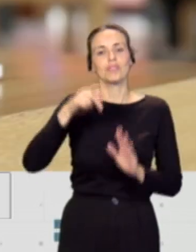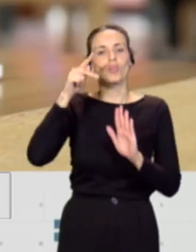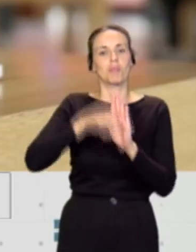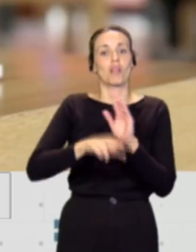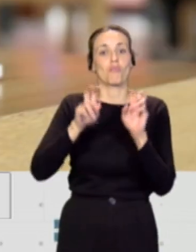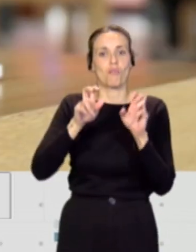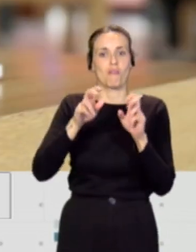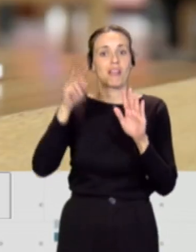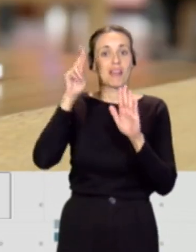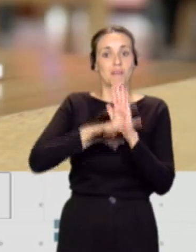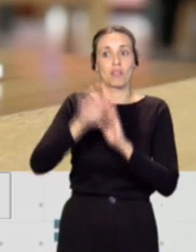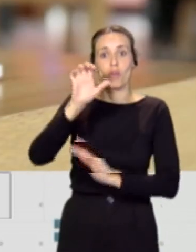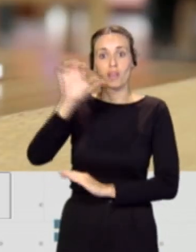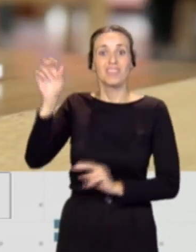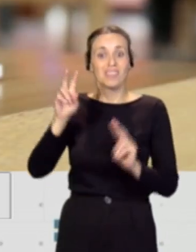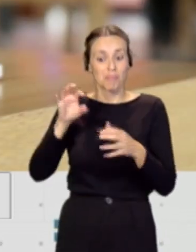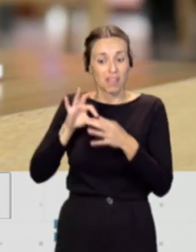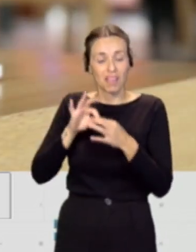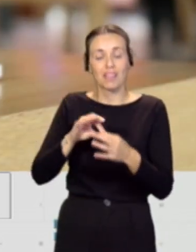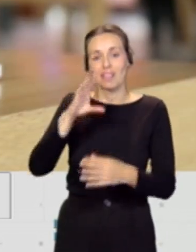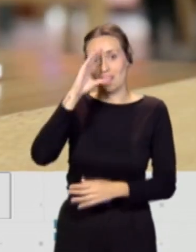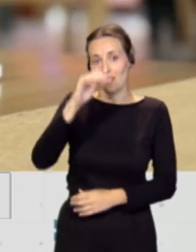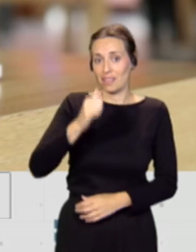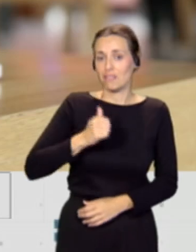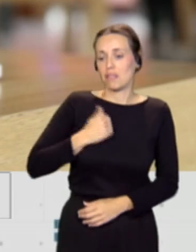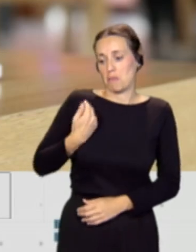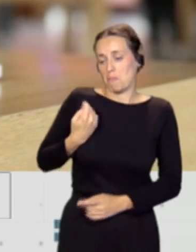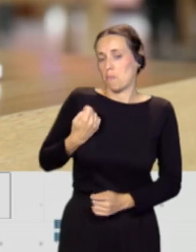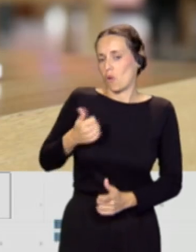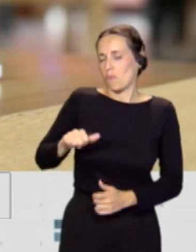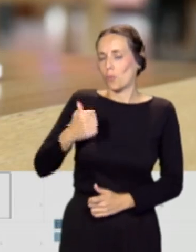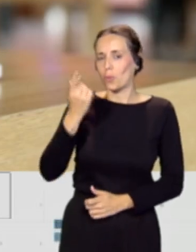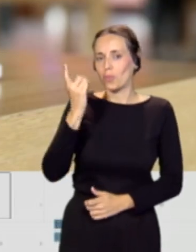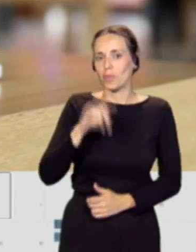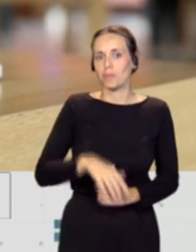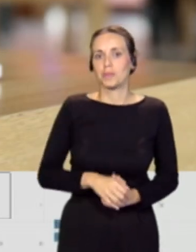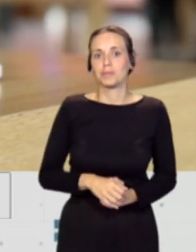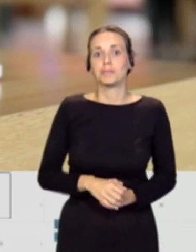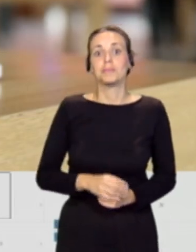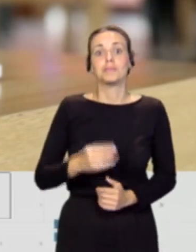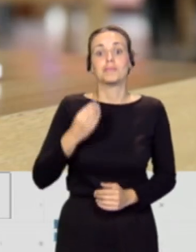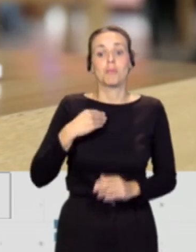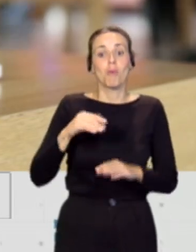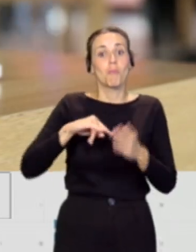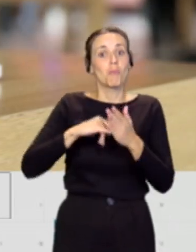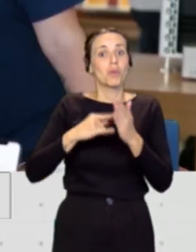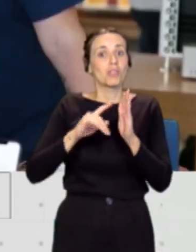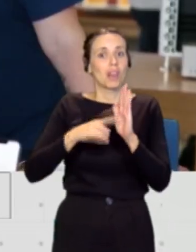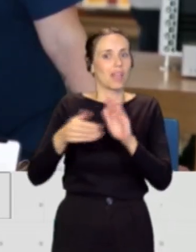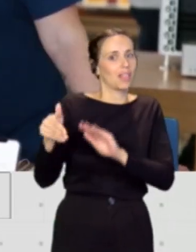reglamento europeo en materia de inteligencia artificial, que recientemente también se aprobó, y a la que hace ilusión también este nuevo anteproyecto de ley,